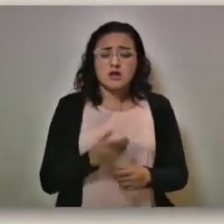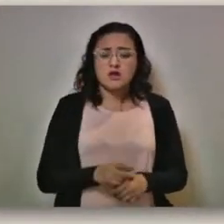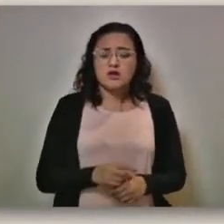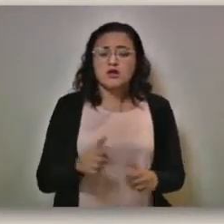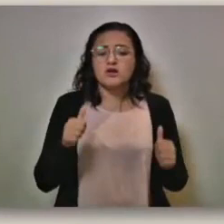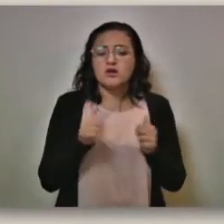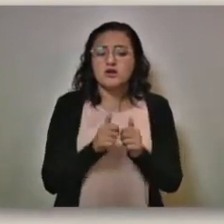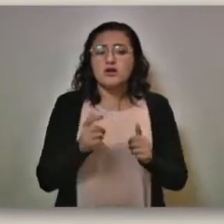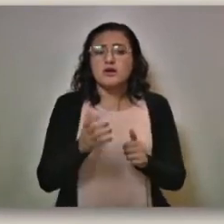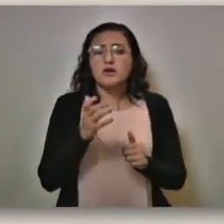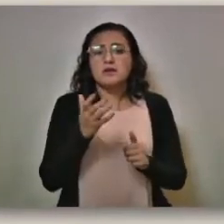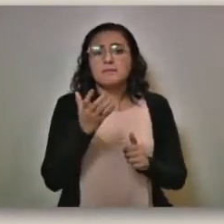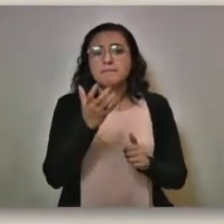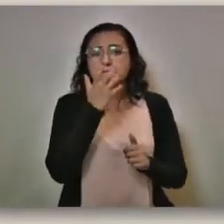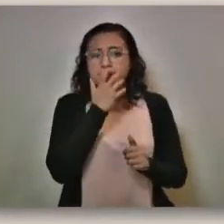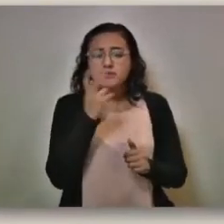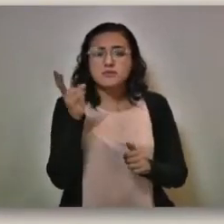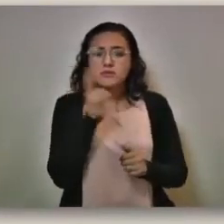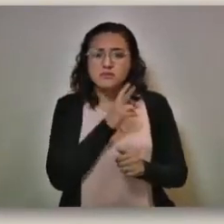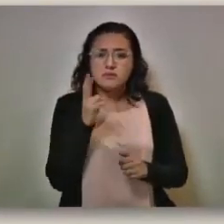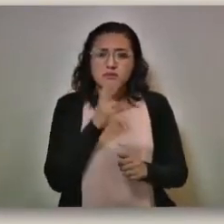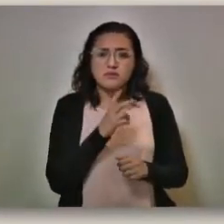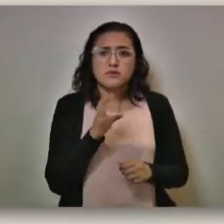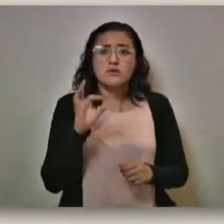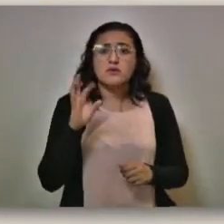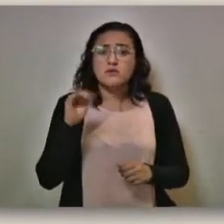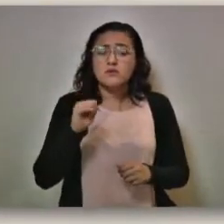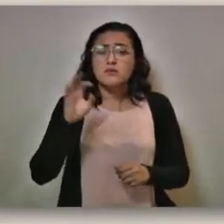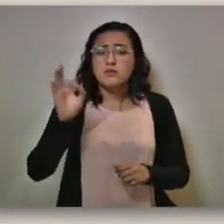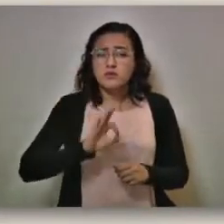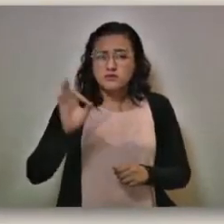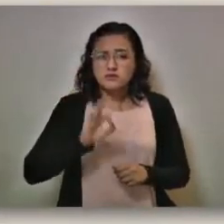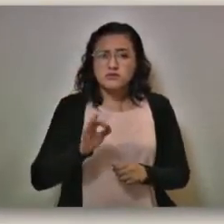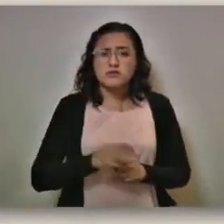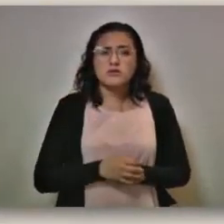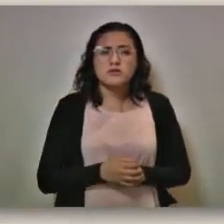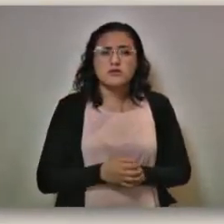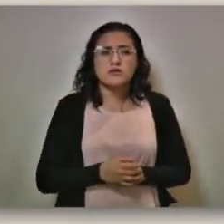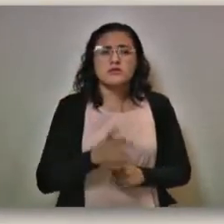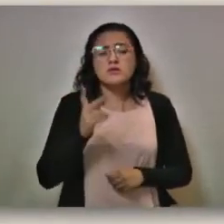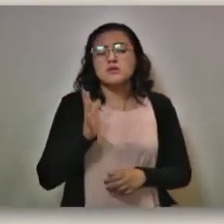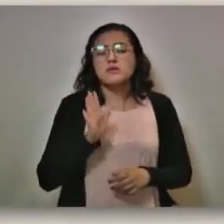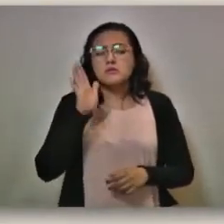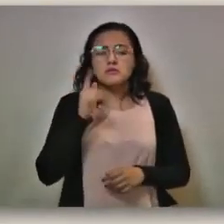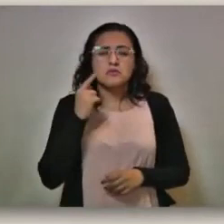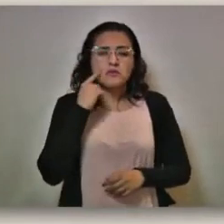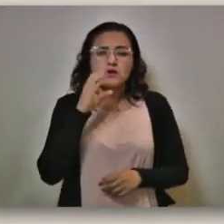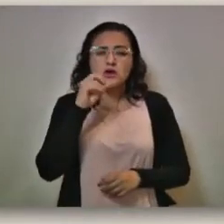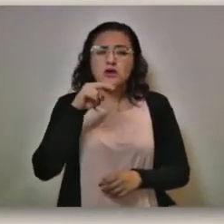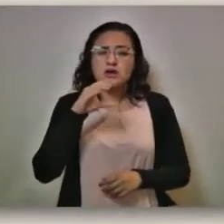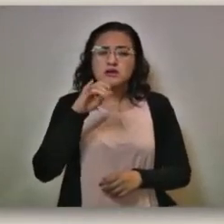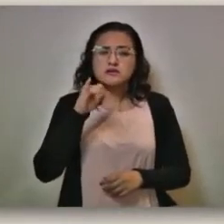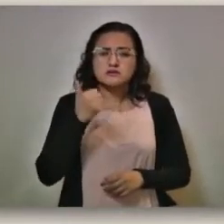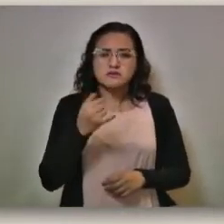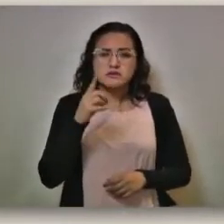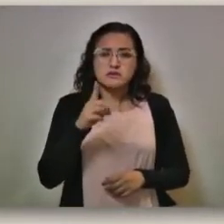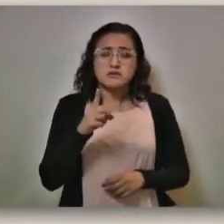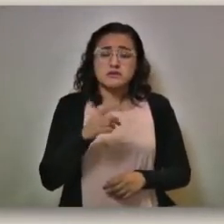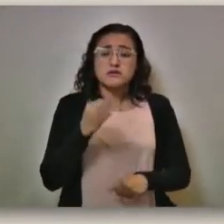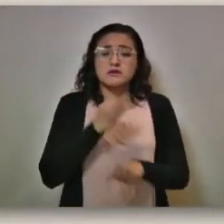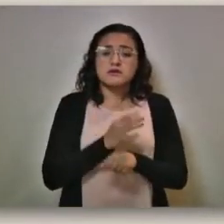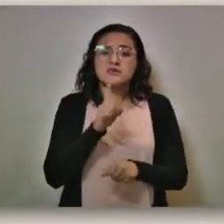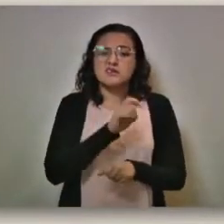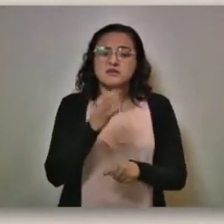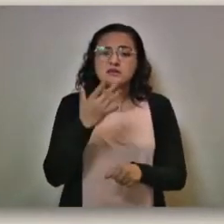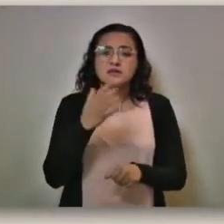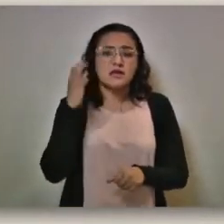con ventilador para personas graves es del 49%. Según proyecciones del CONACYT, la demanda será de 150